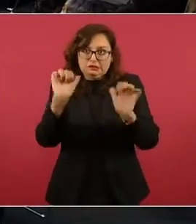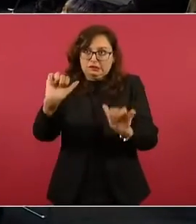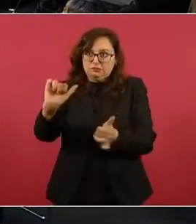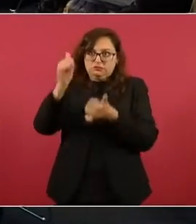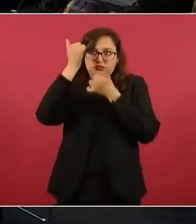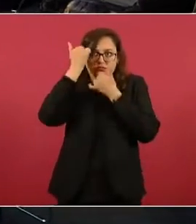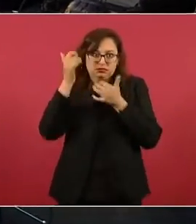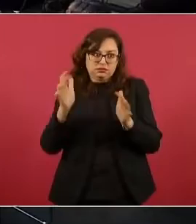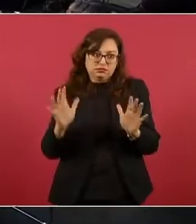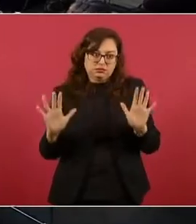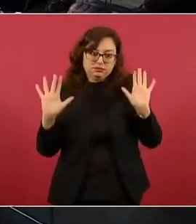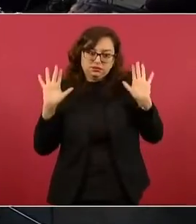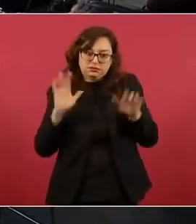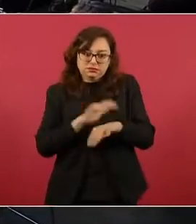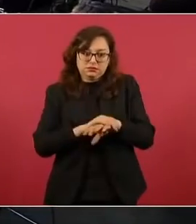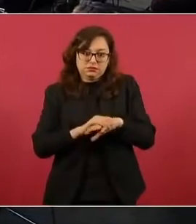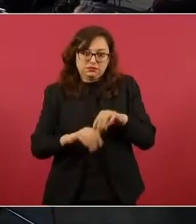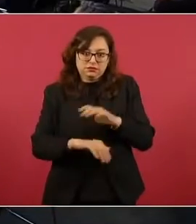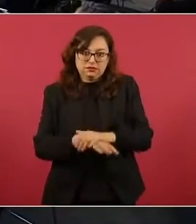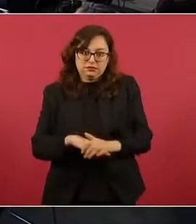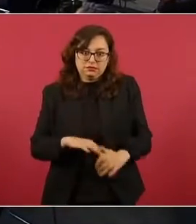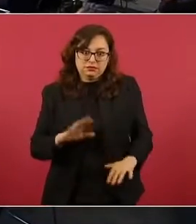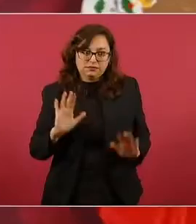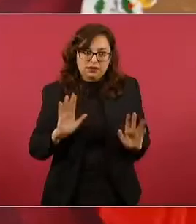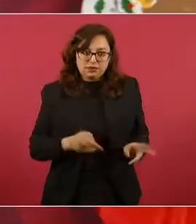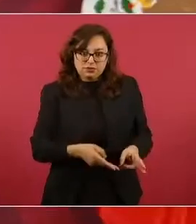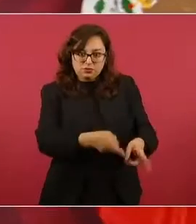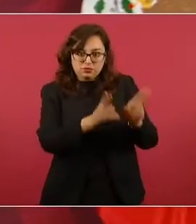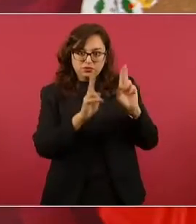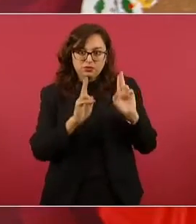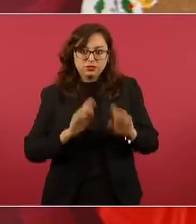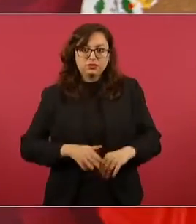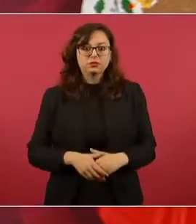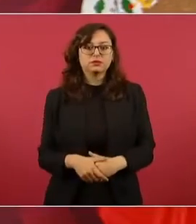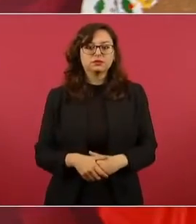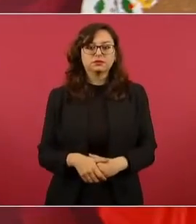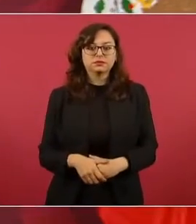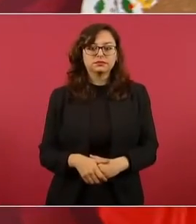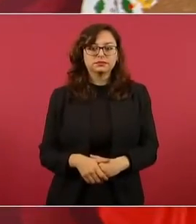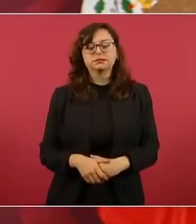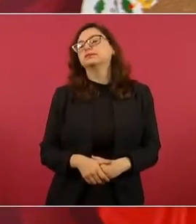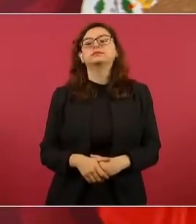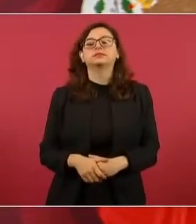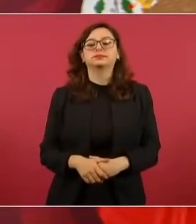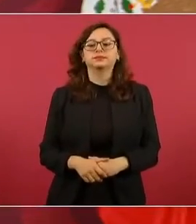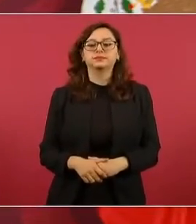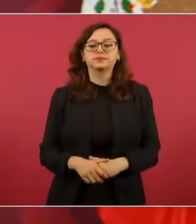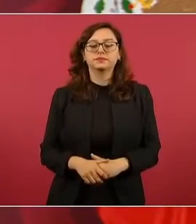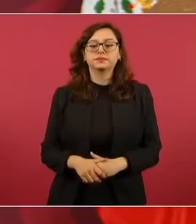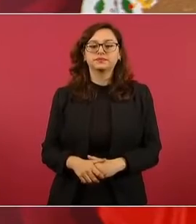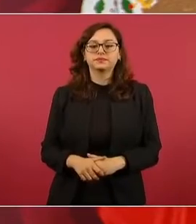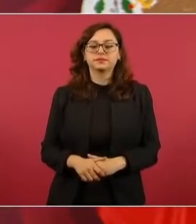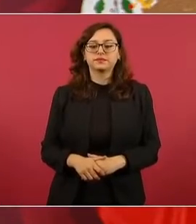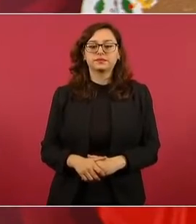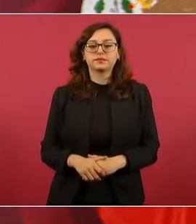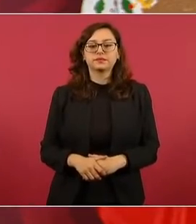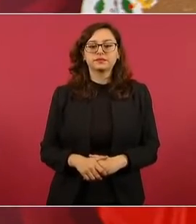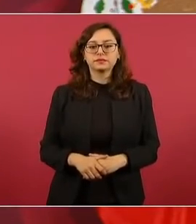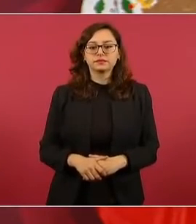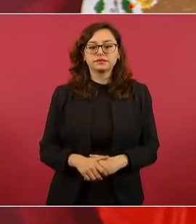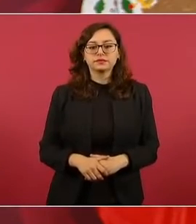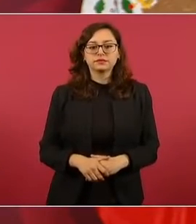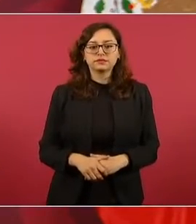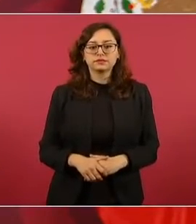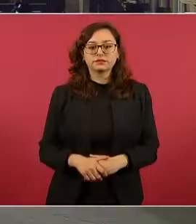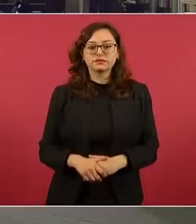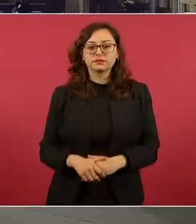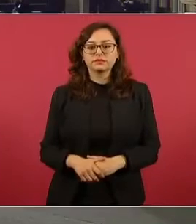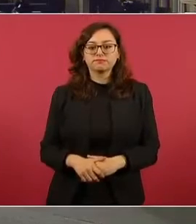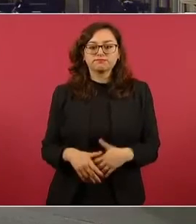son